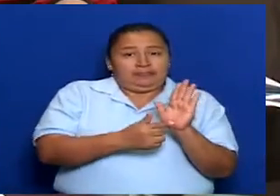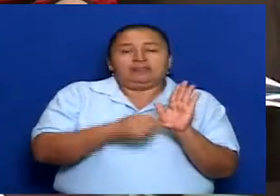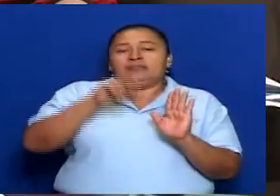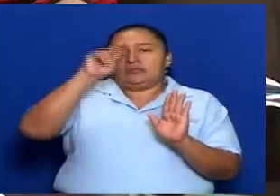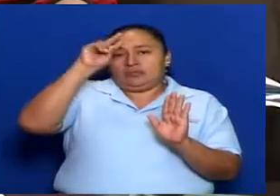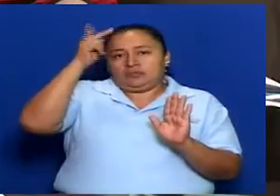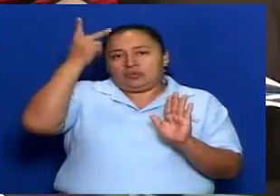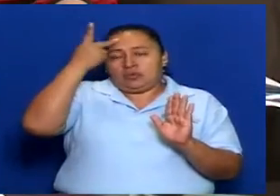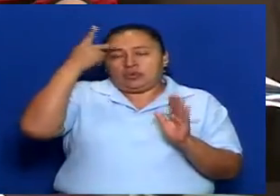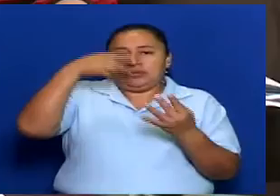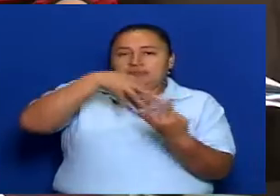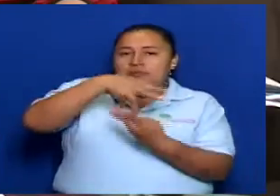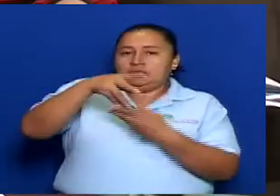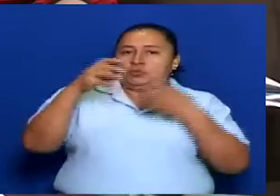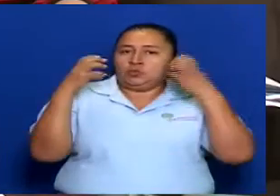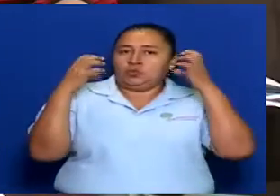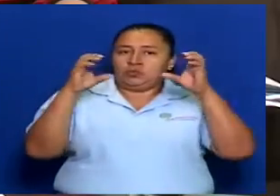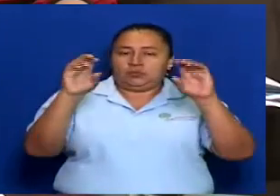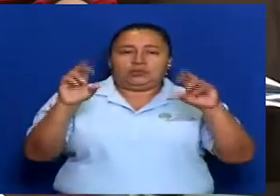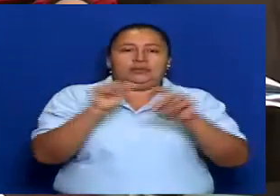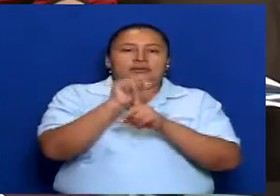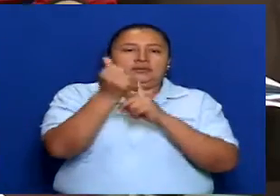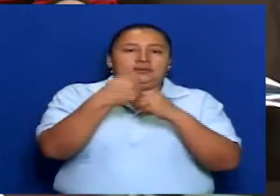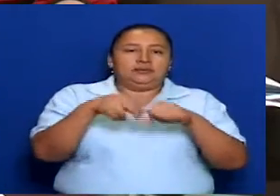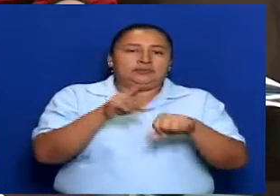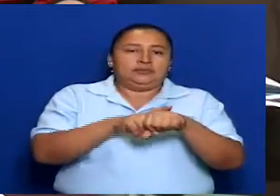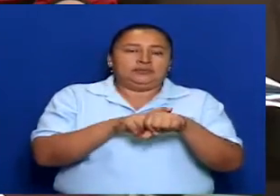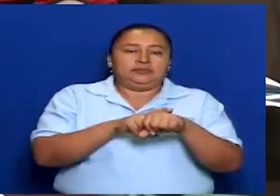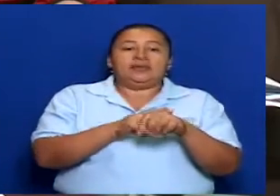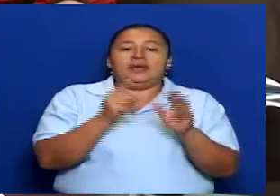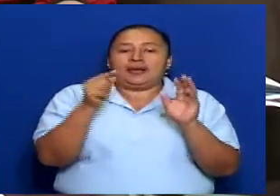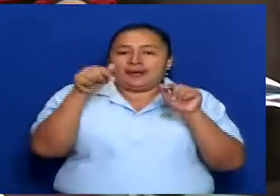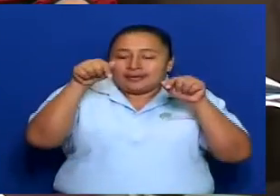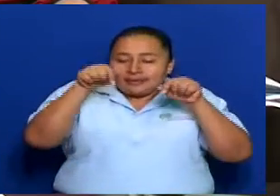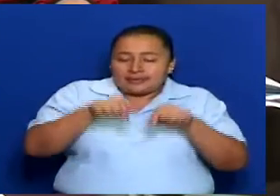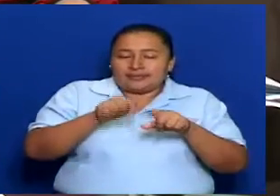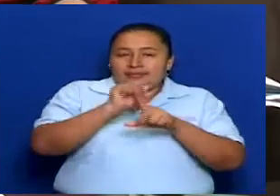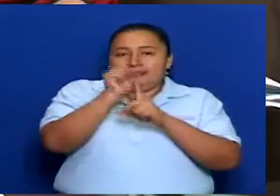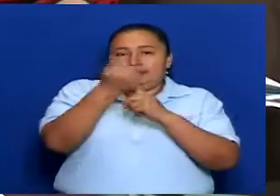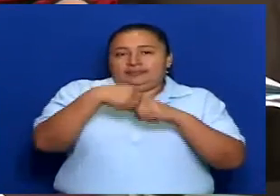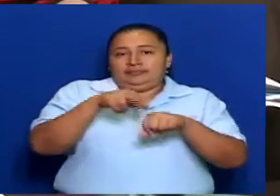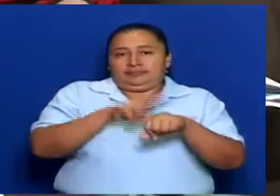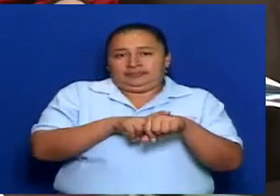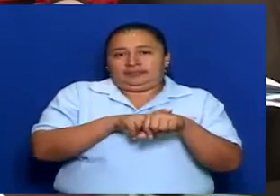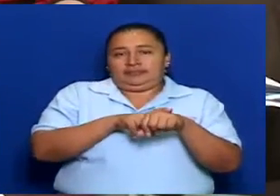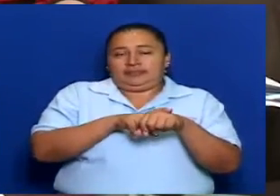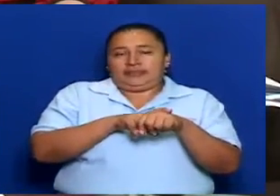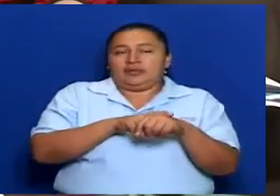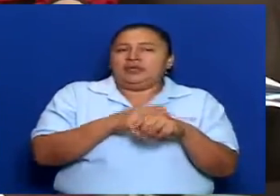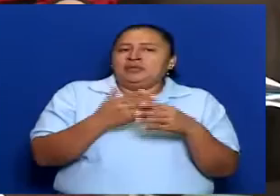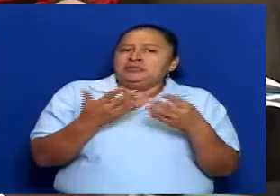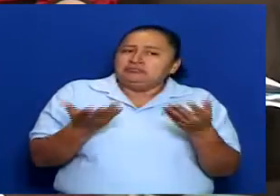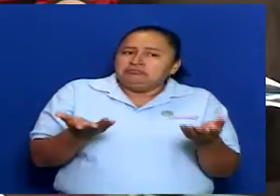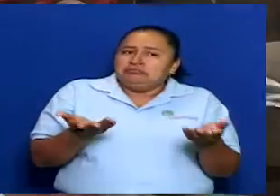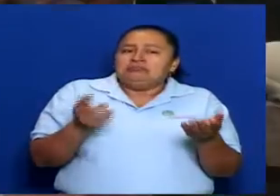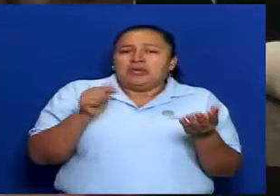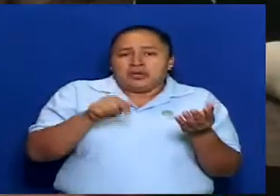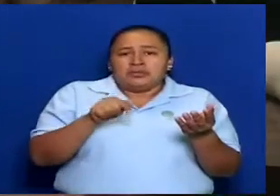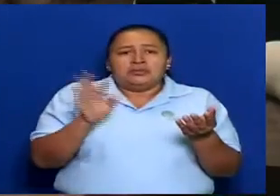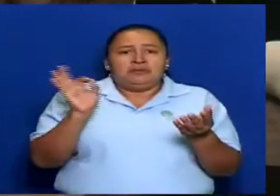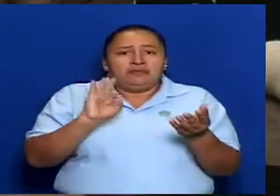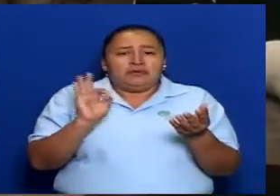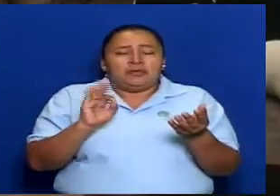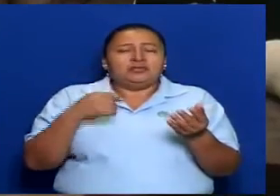política de interculturalidad de la Asamblea Nacional, desde el poder legislativo. Y eso, pues, en ese